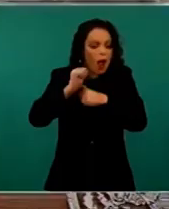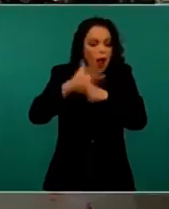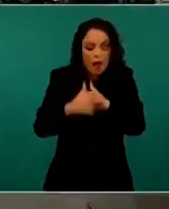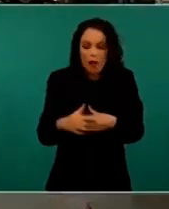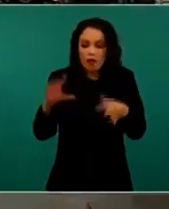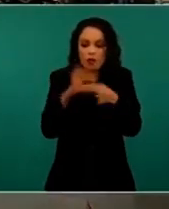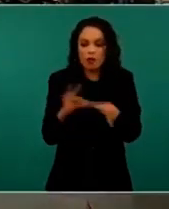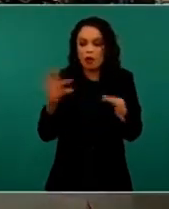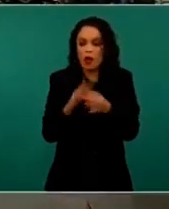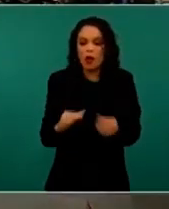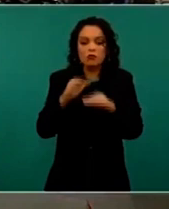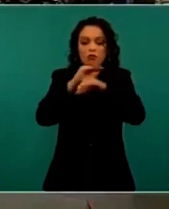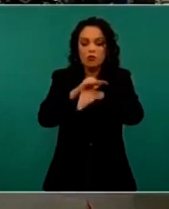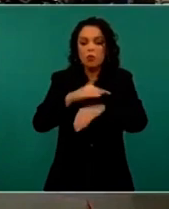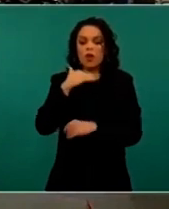la corrupción?